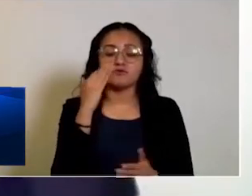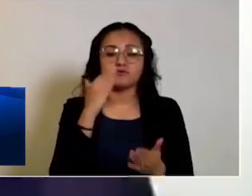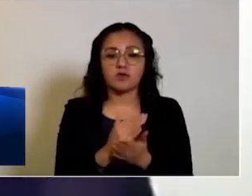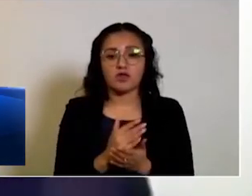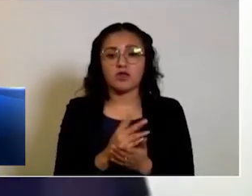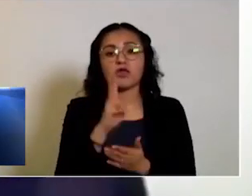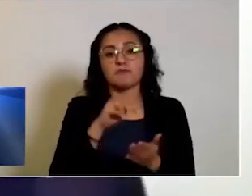2021.